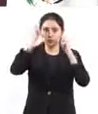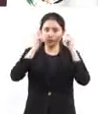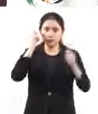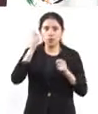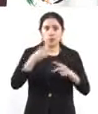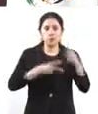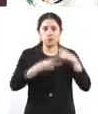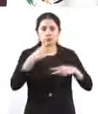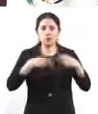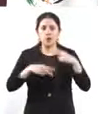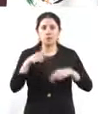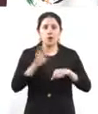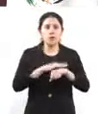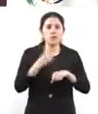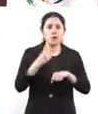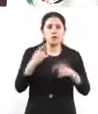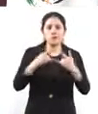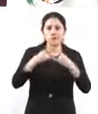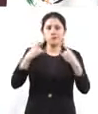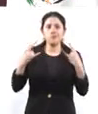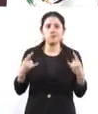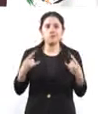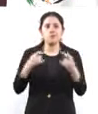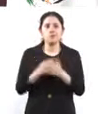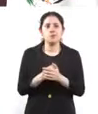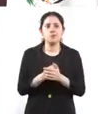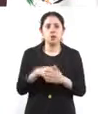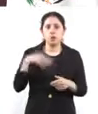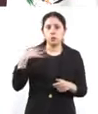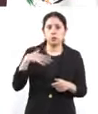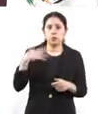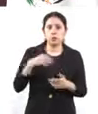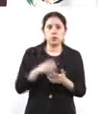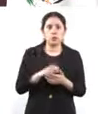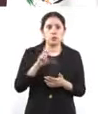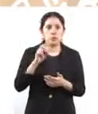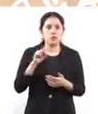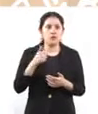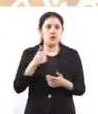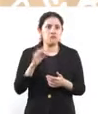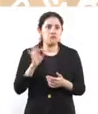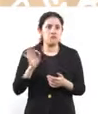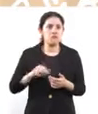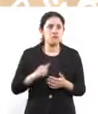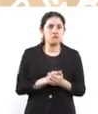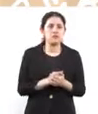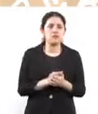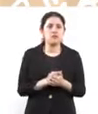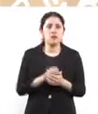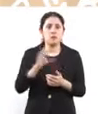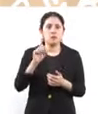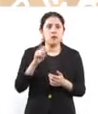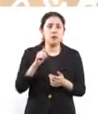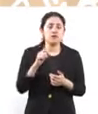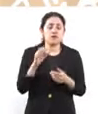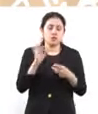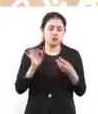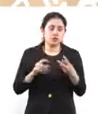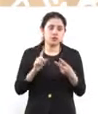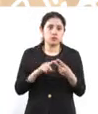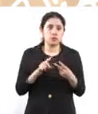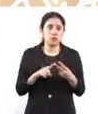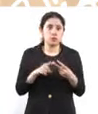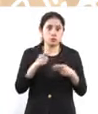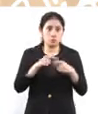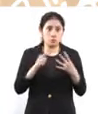por historia y cultura en un 36 por ciento, por negocio en un 20 por ciento, gastronomía 14 por